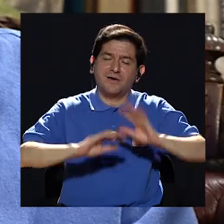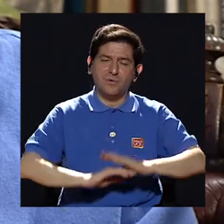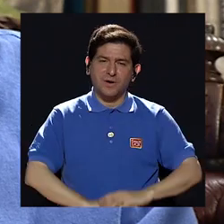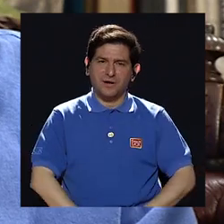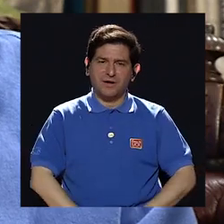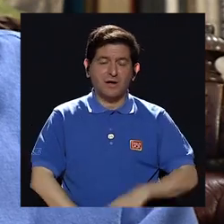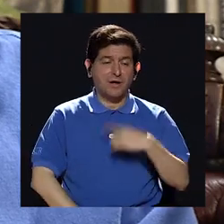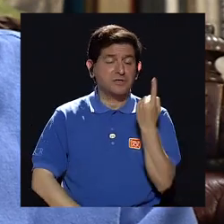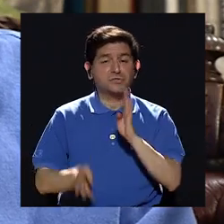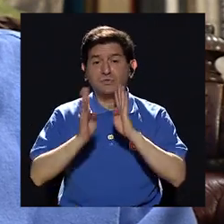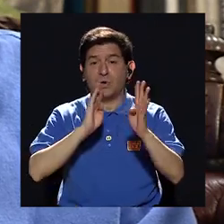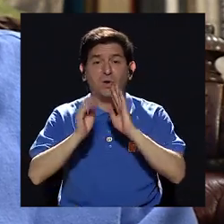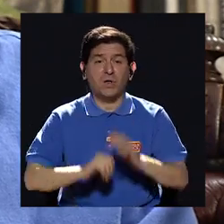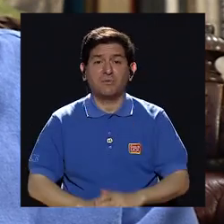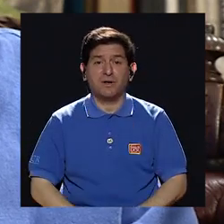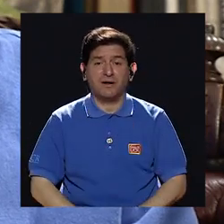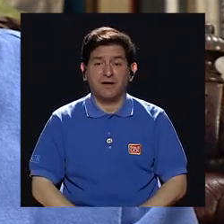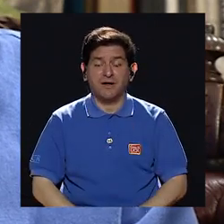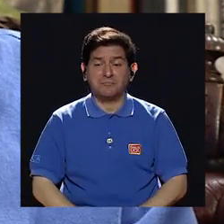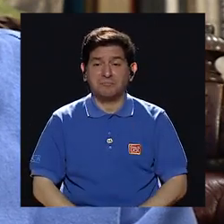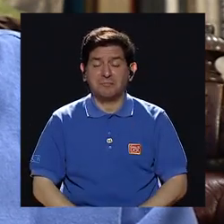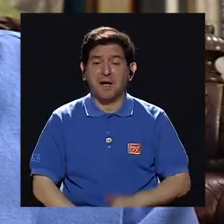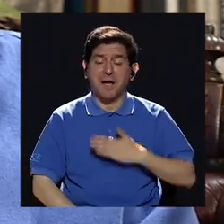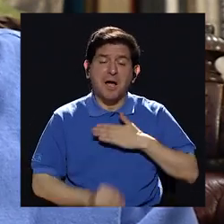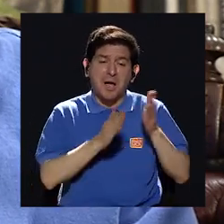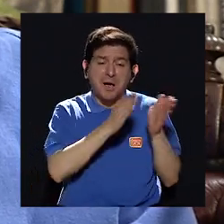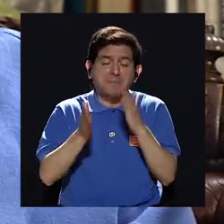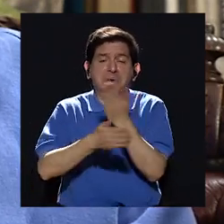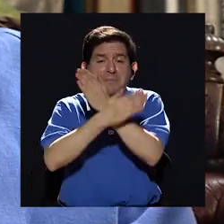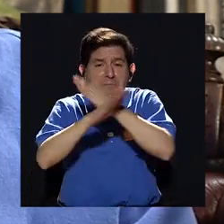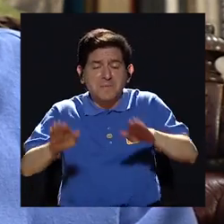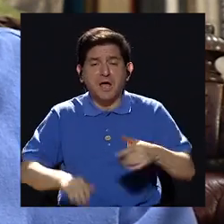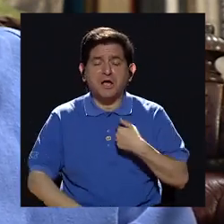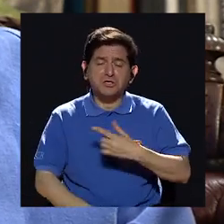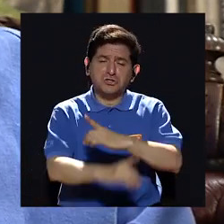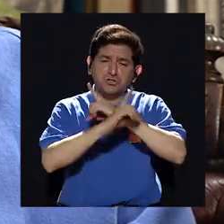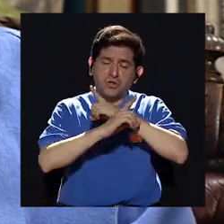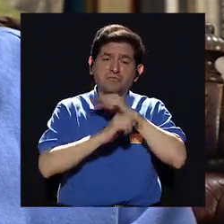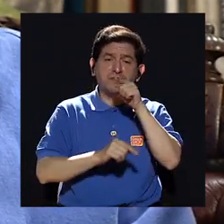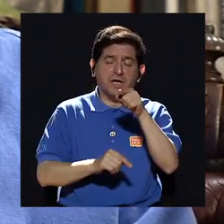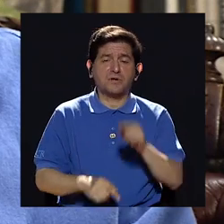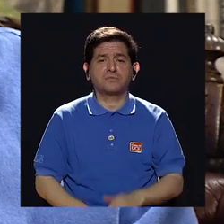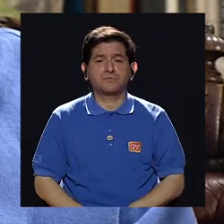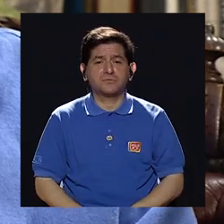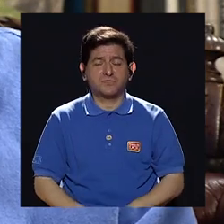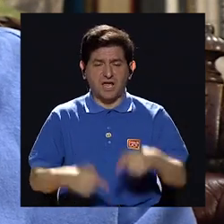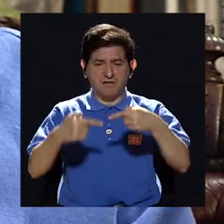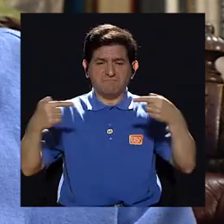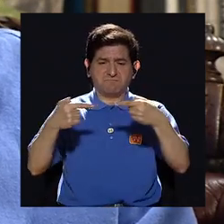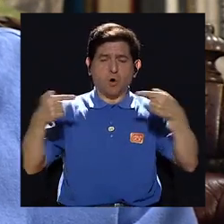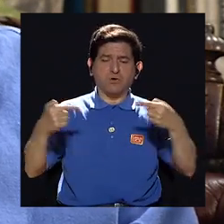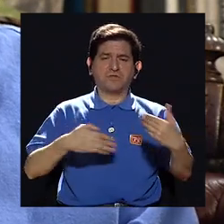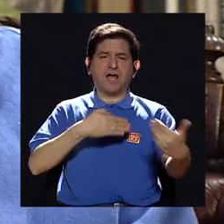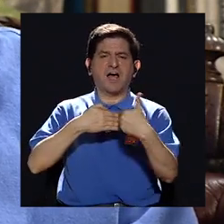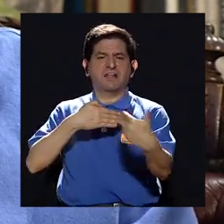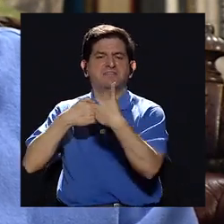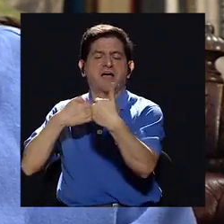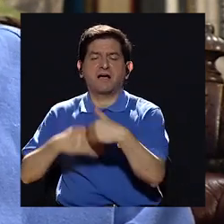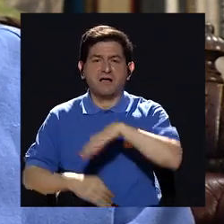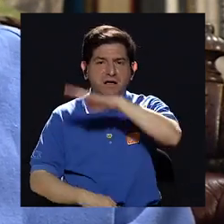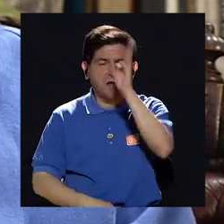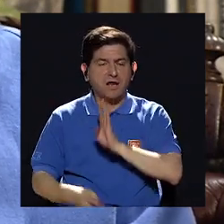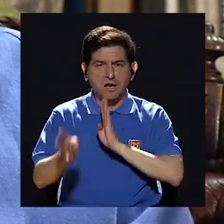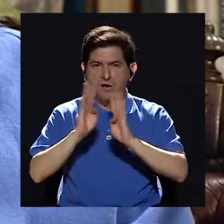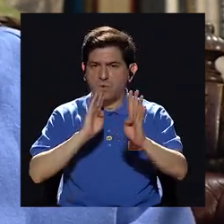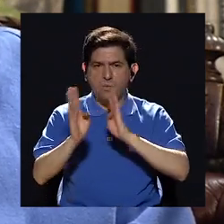solo hablamos de mi plan de paz, yo defendiéndolo y usted atacándolo. Y nunca